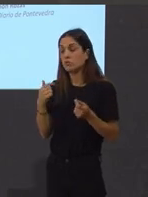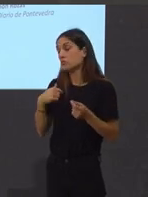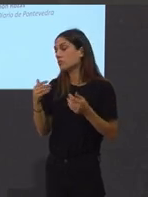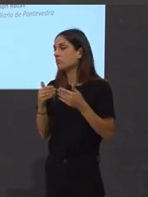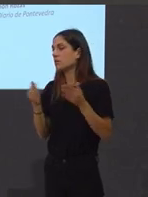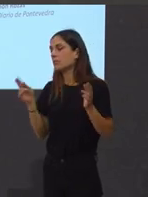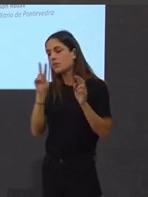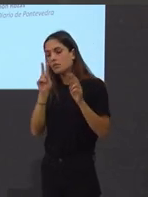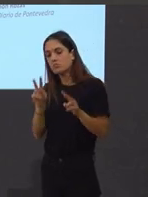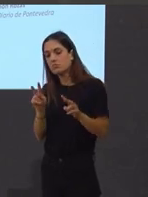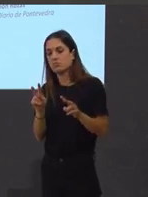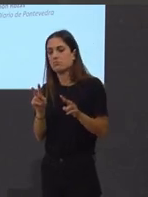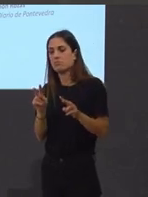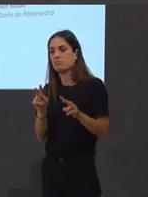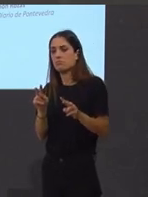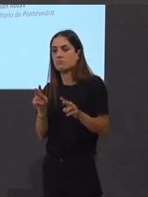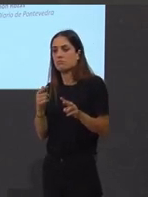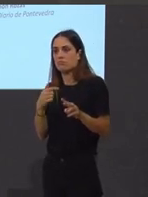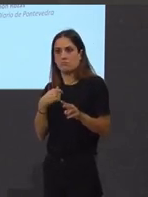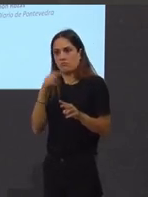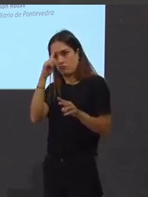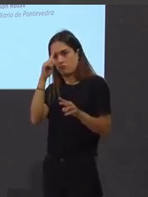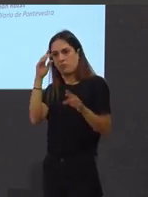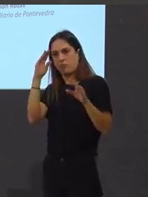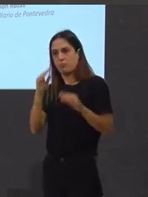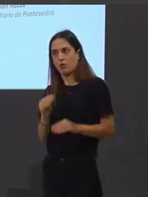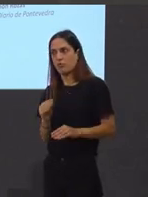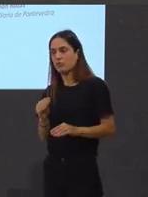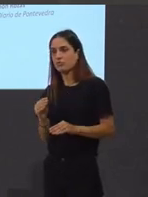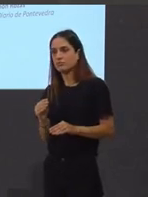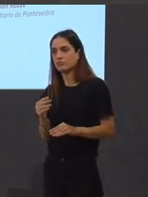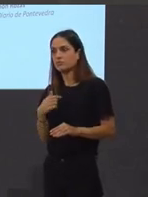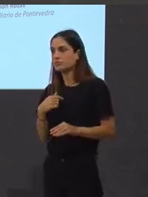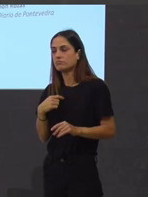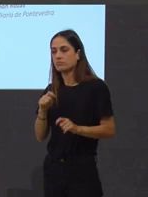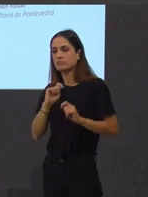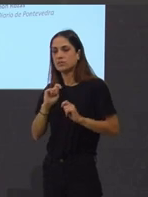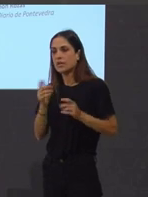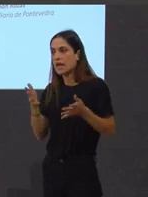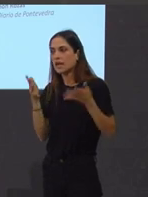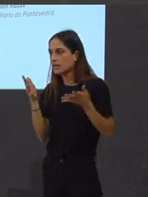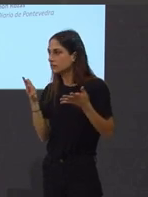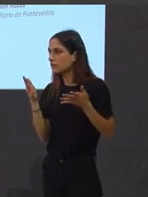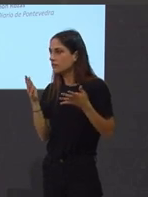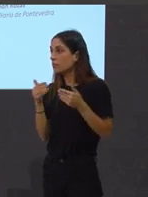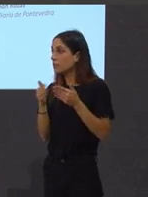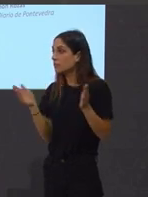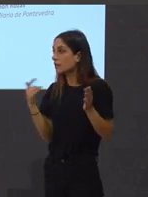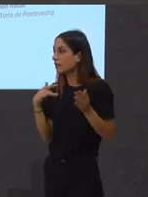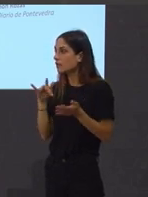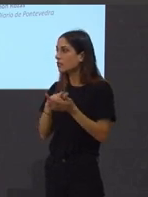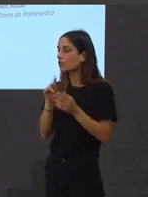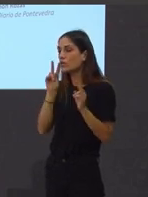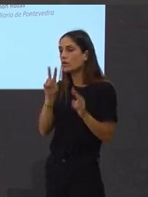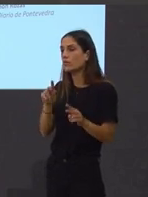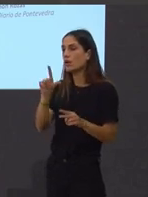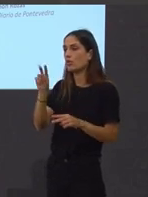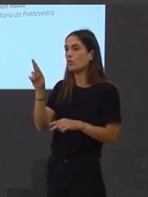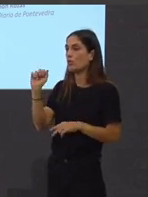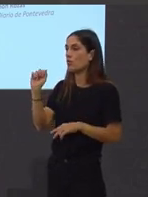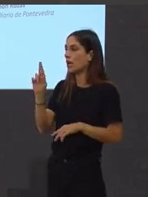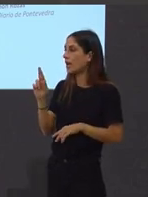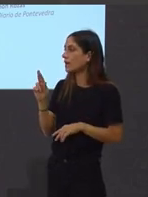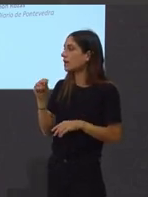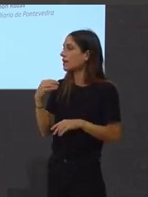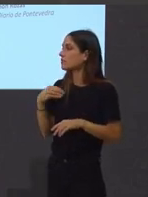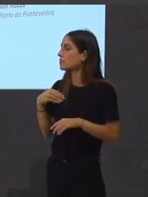el, ela, ele, foi no luar, foi no luar. Do mesmo xeito que hai